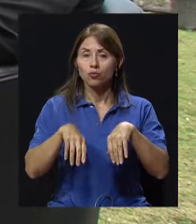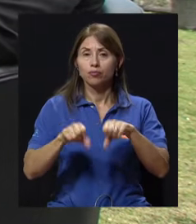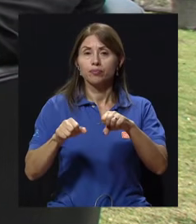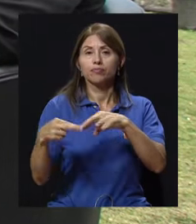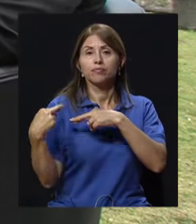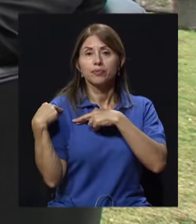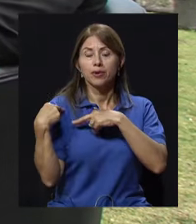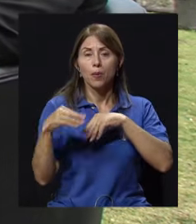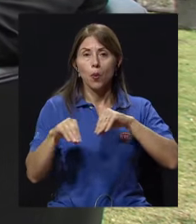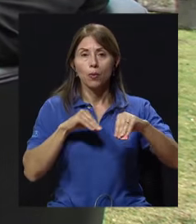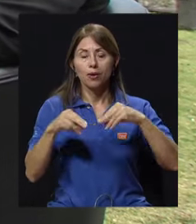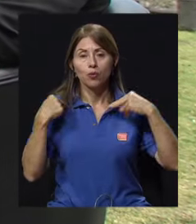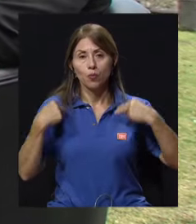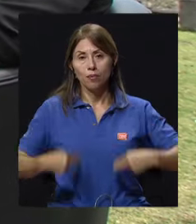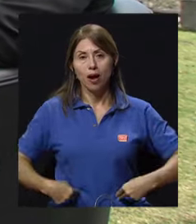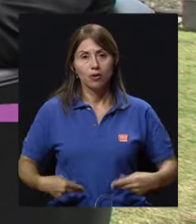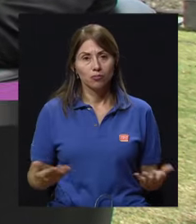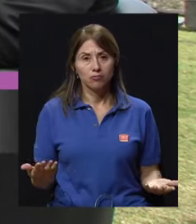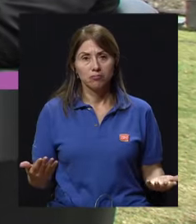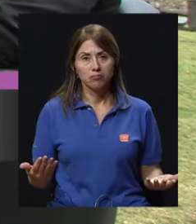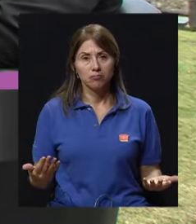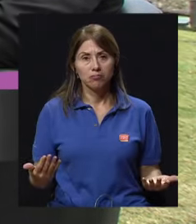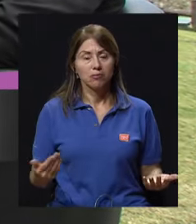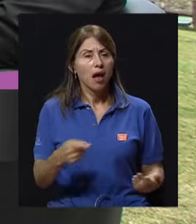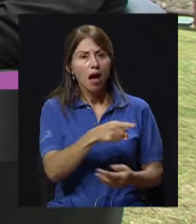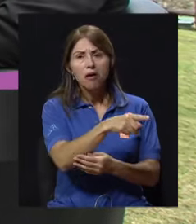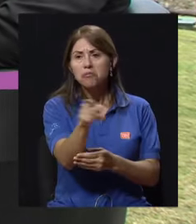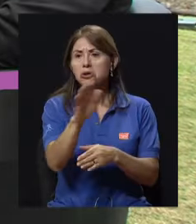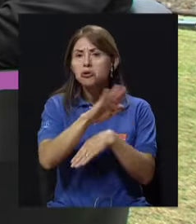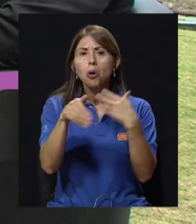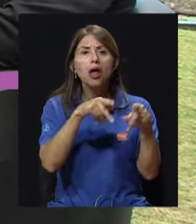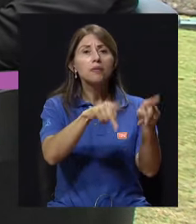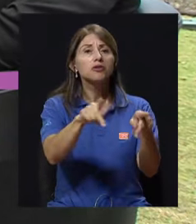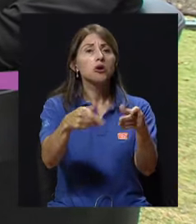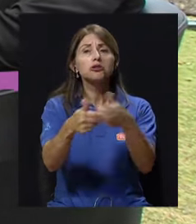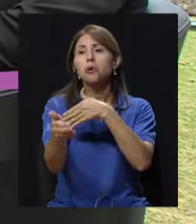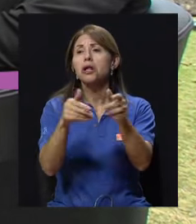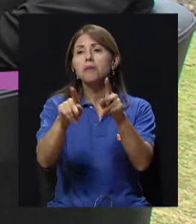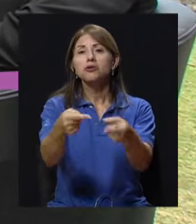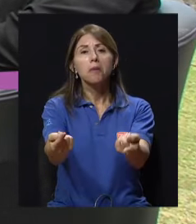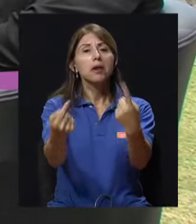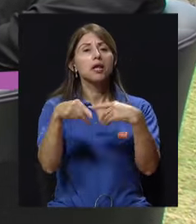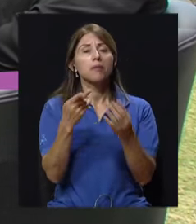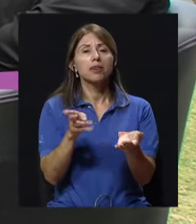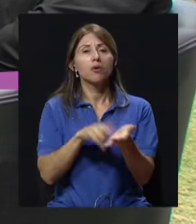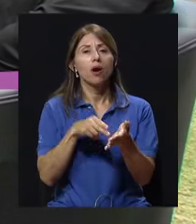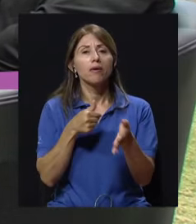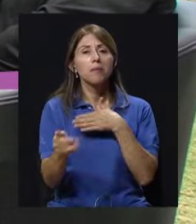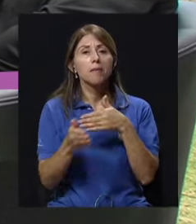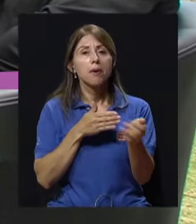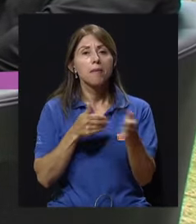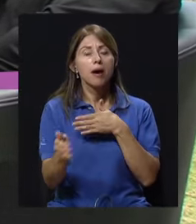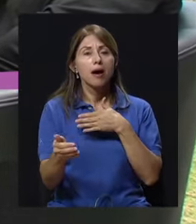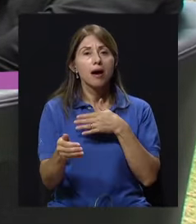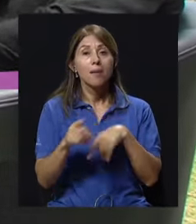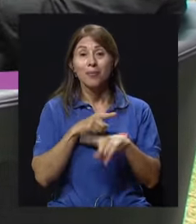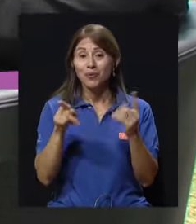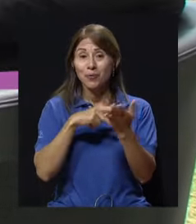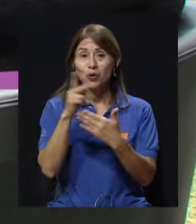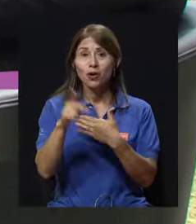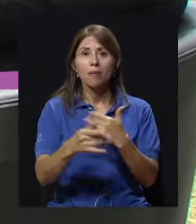de la parte de movimiento humano, simple y sencillamente todo el mundo llegaba y se matriculaba como fuera. El programa creció